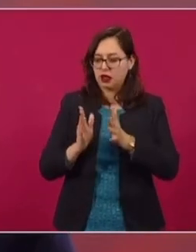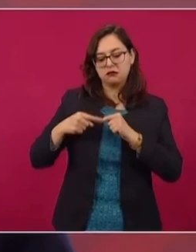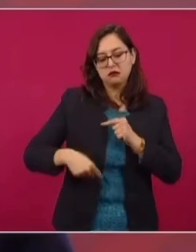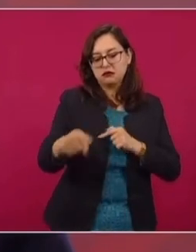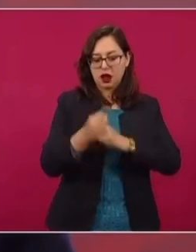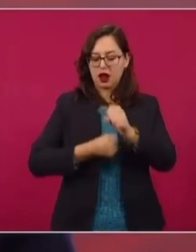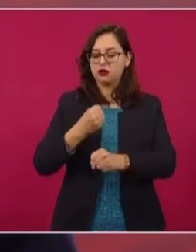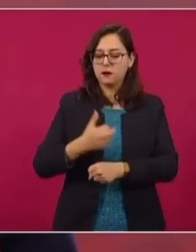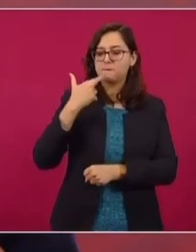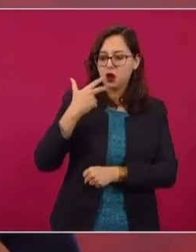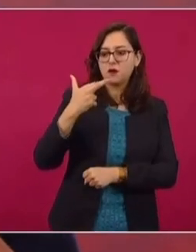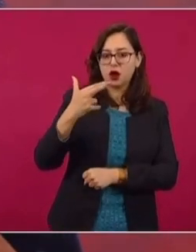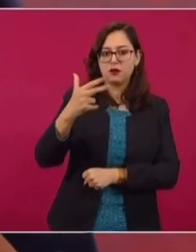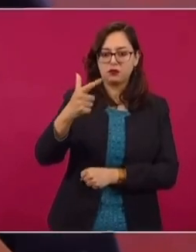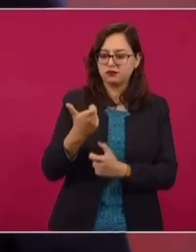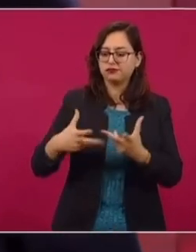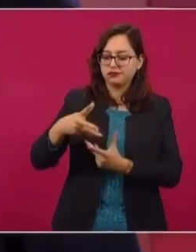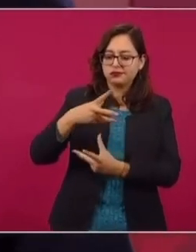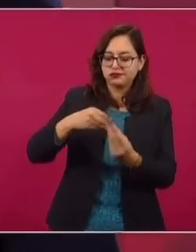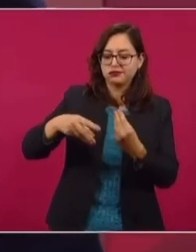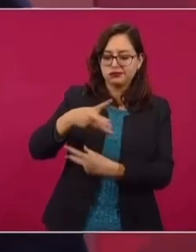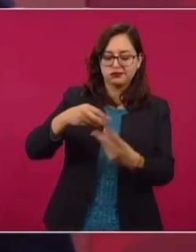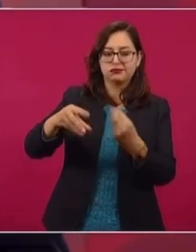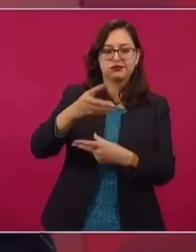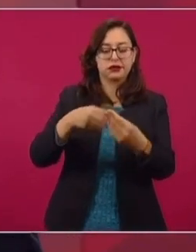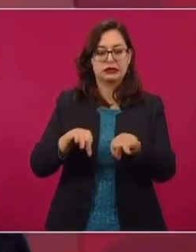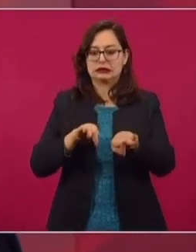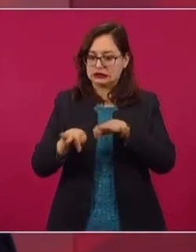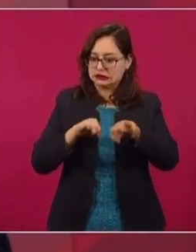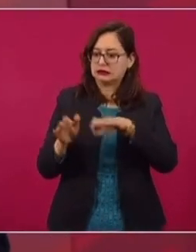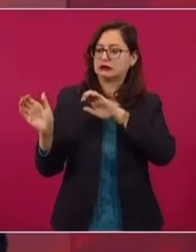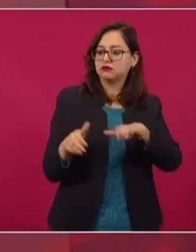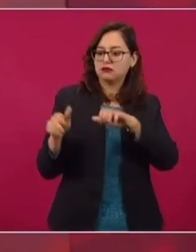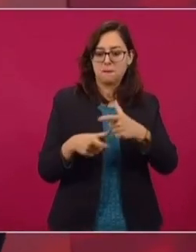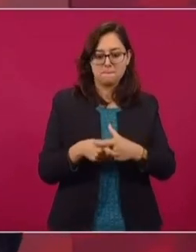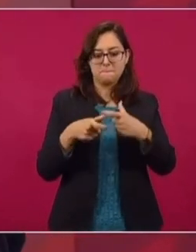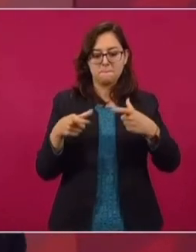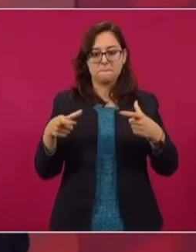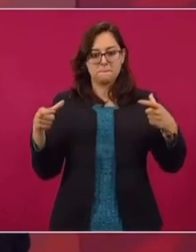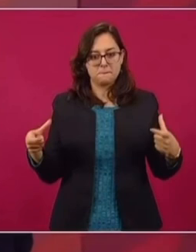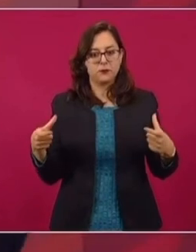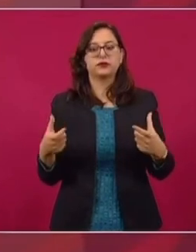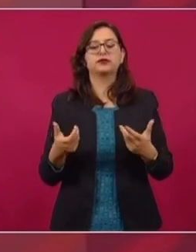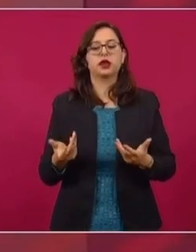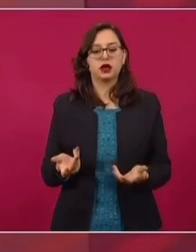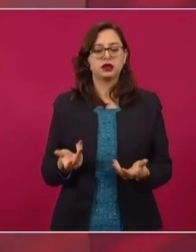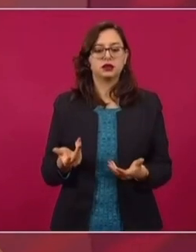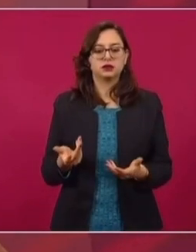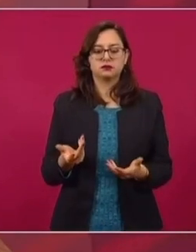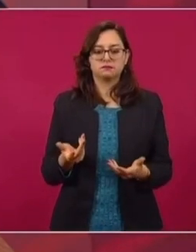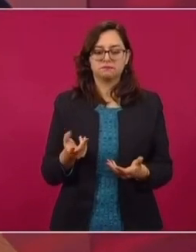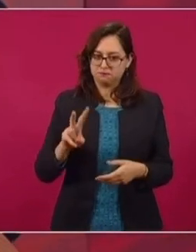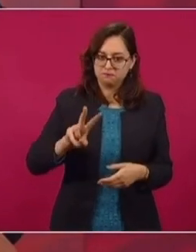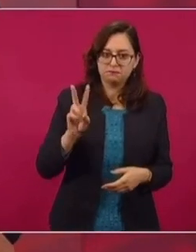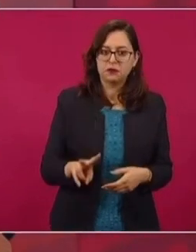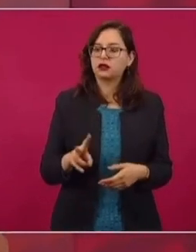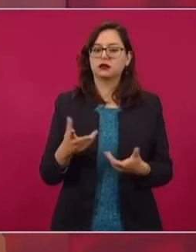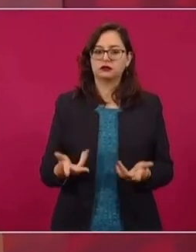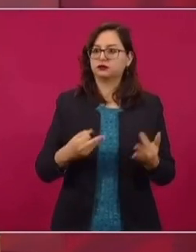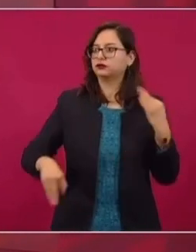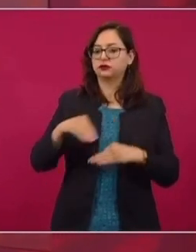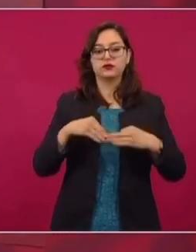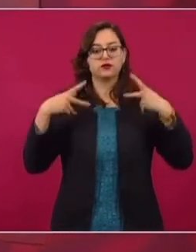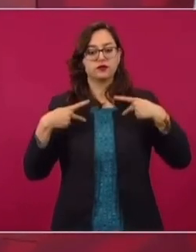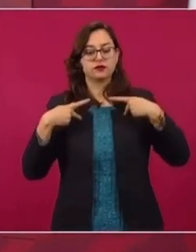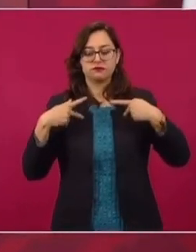seguir creciendo y que se van a seguir creando empleos. Y vamos a seguir garantizando el bienestar